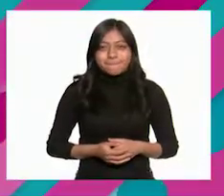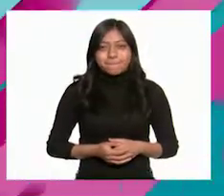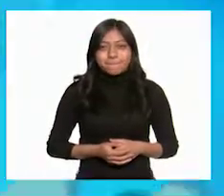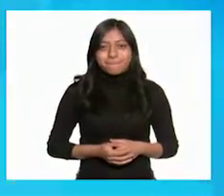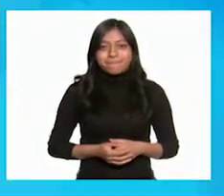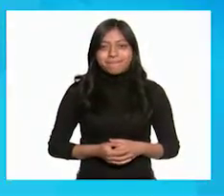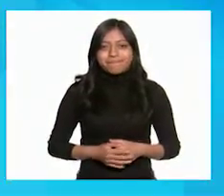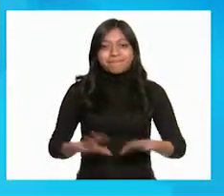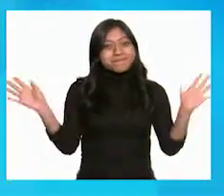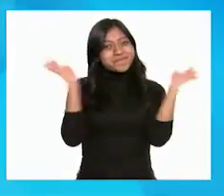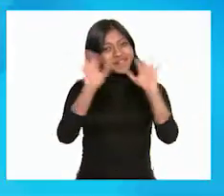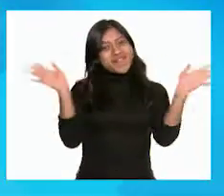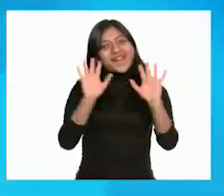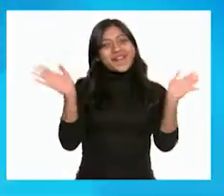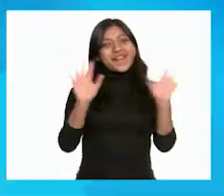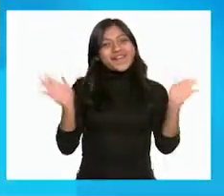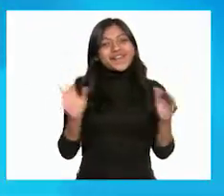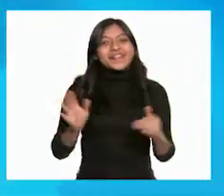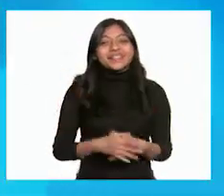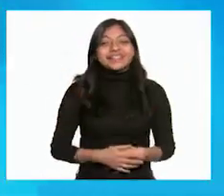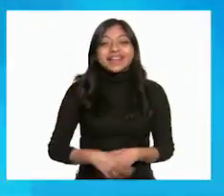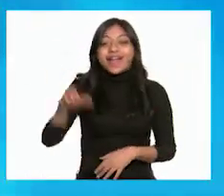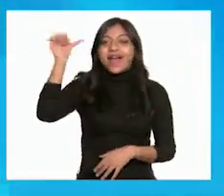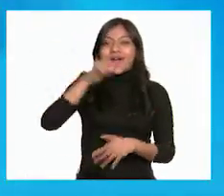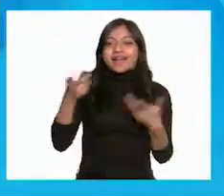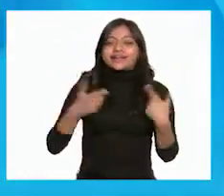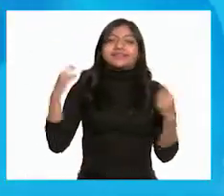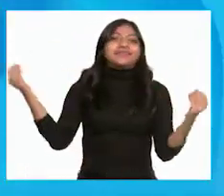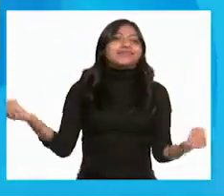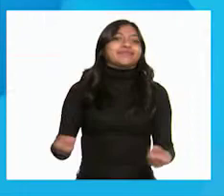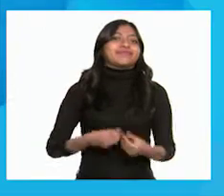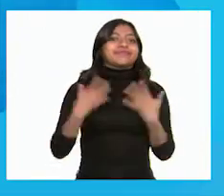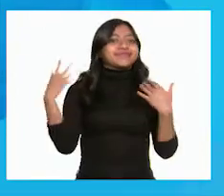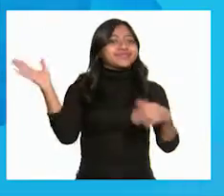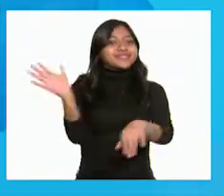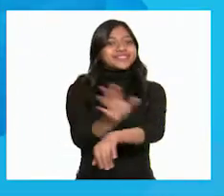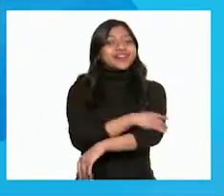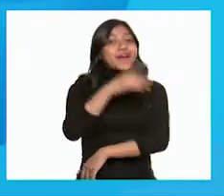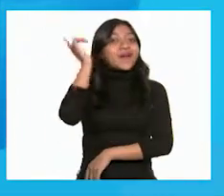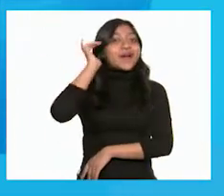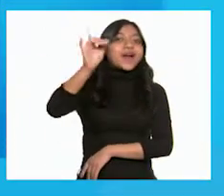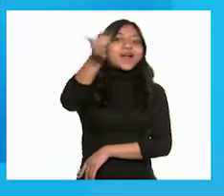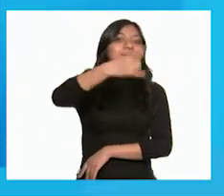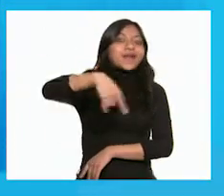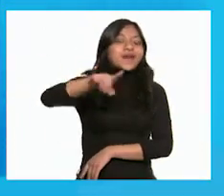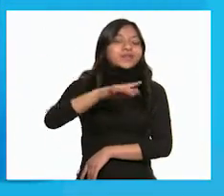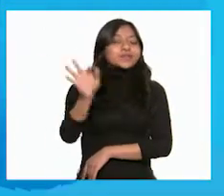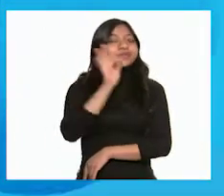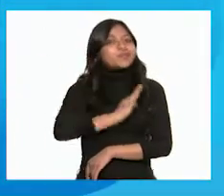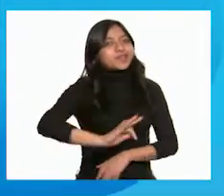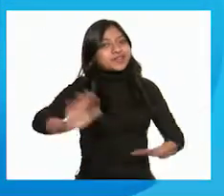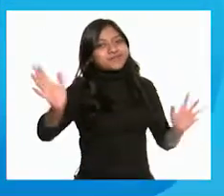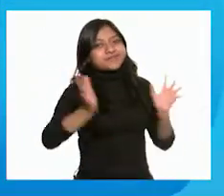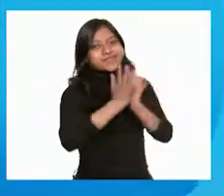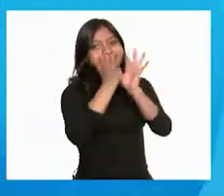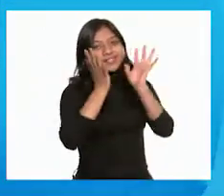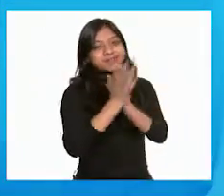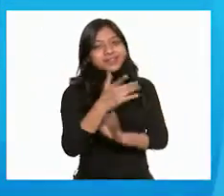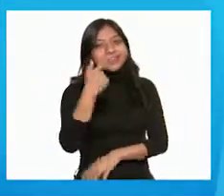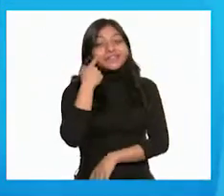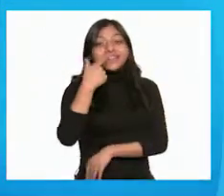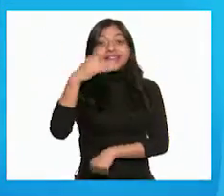¡Hola, morros y morros! Hoy vamos a hacer algo muy emocionante y esperamos que ustedes se sumen y participen.